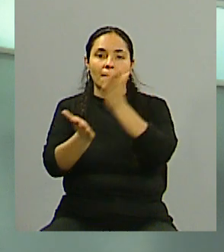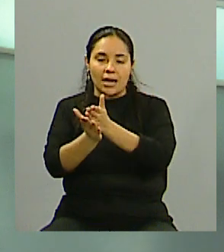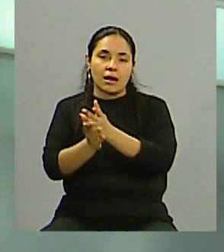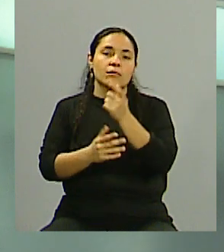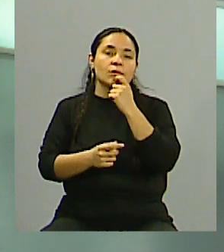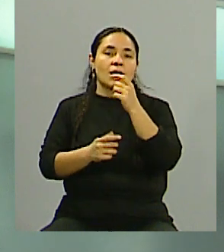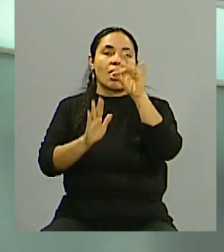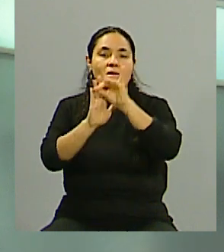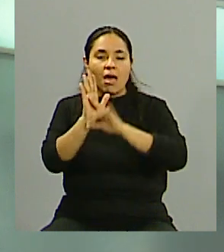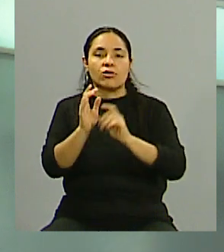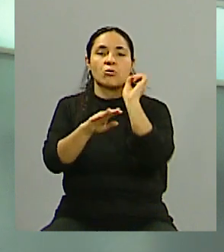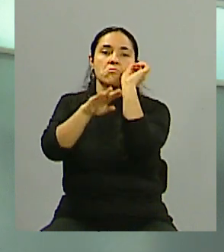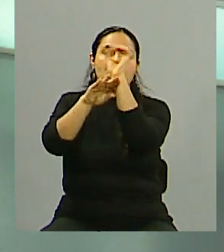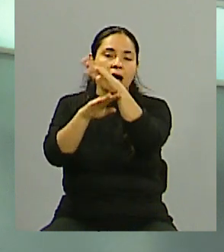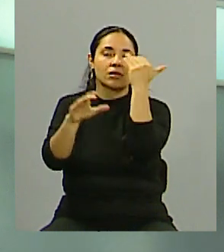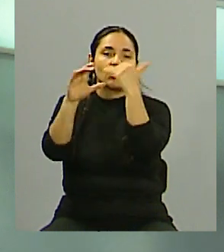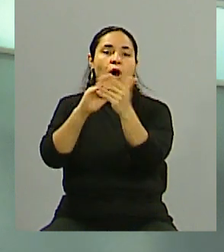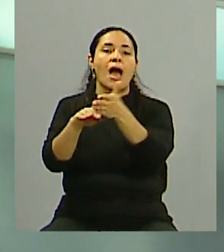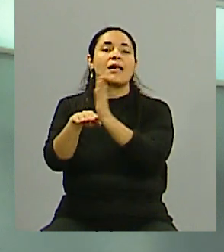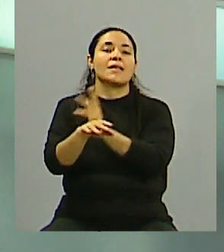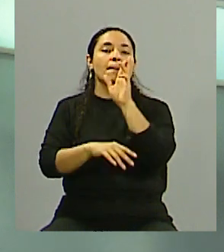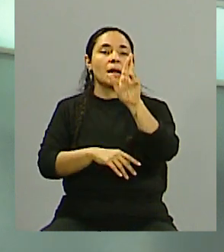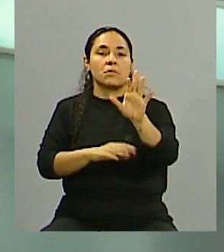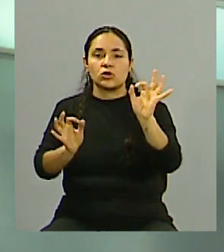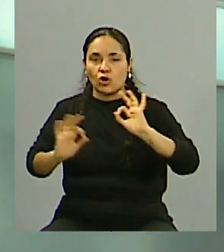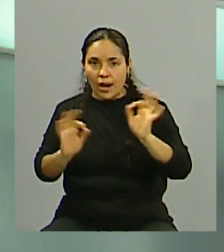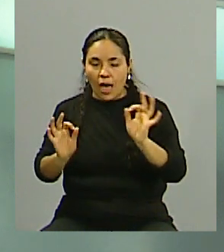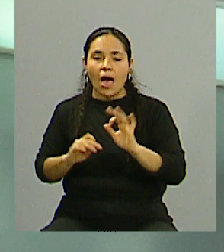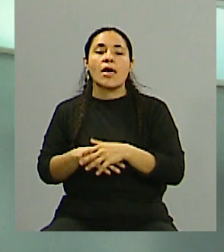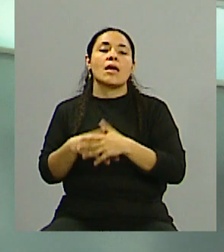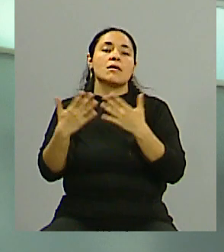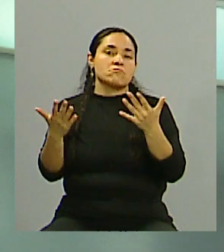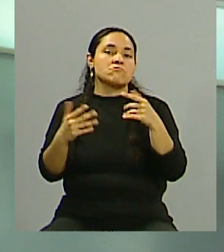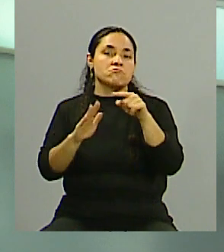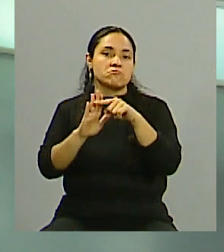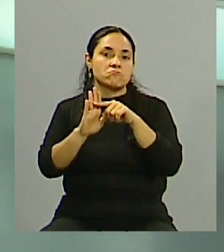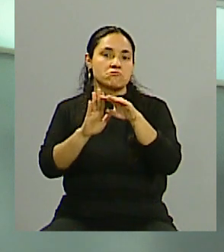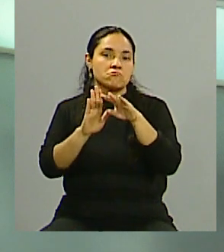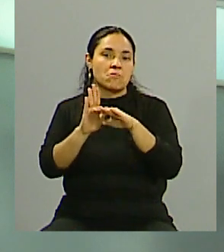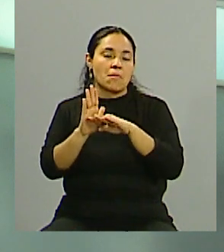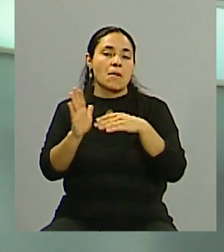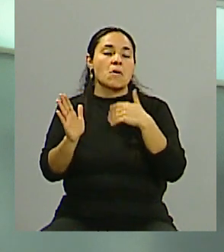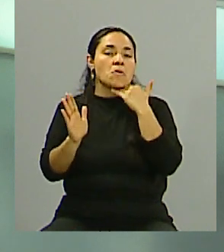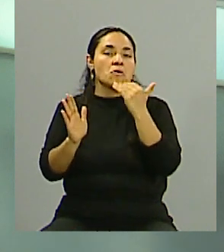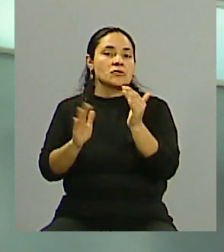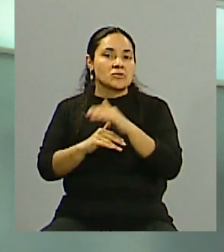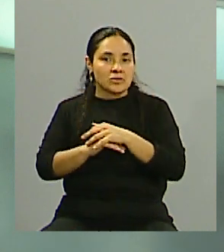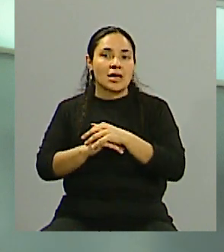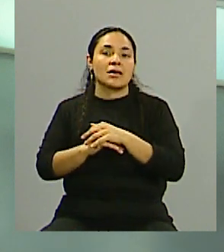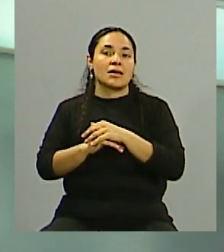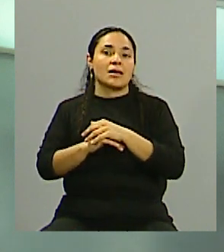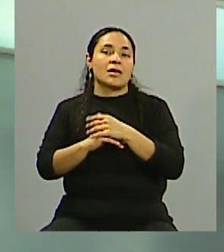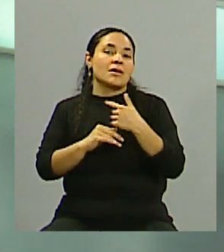transferencia de datos, no haber pedido autorización previa. En ese sentido creo que, no sé cuánto es la capacidad porque terminamos